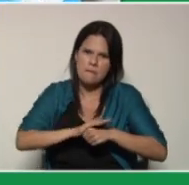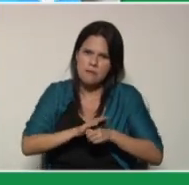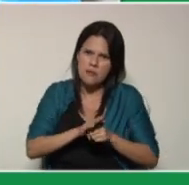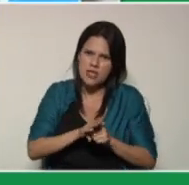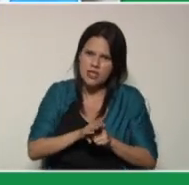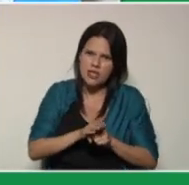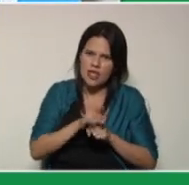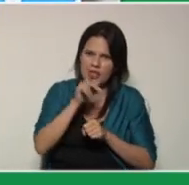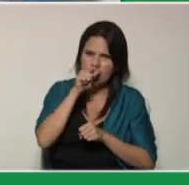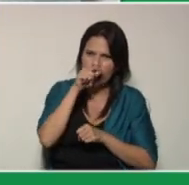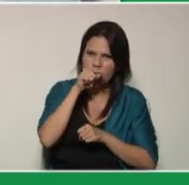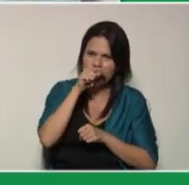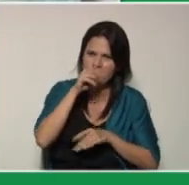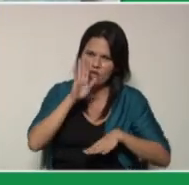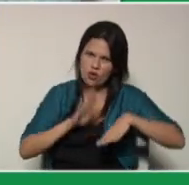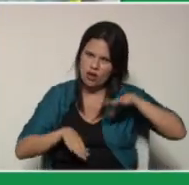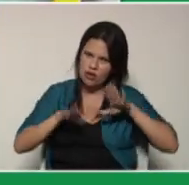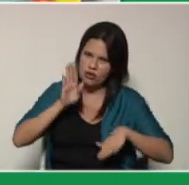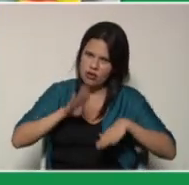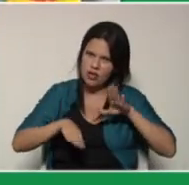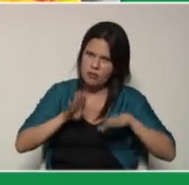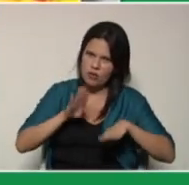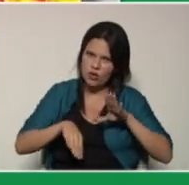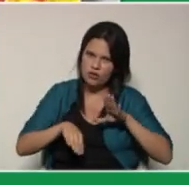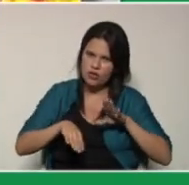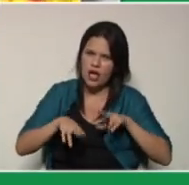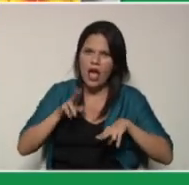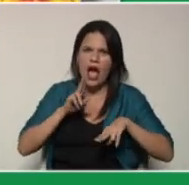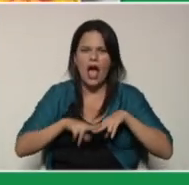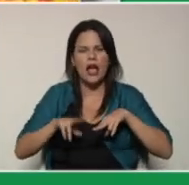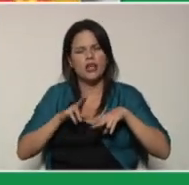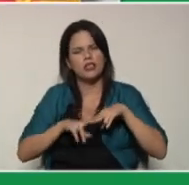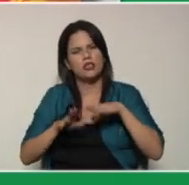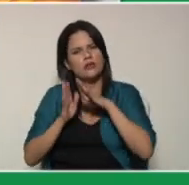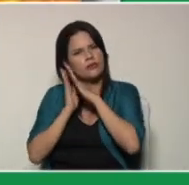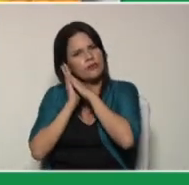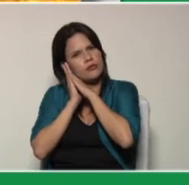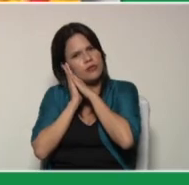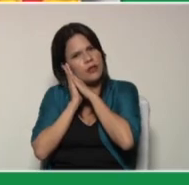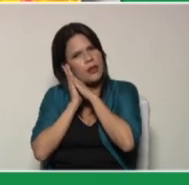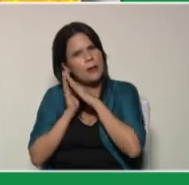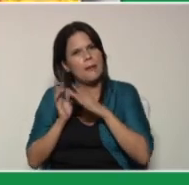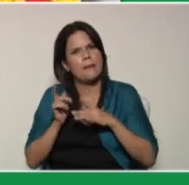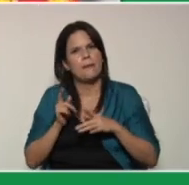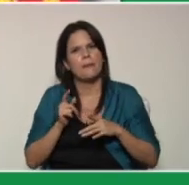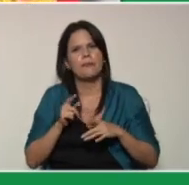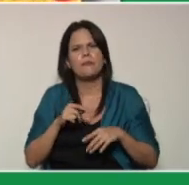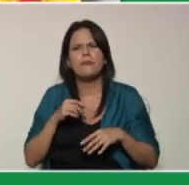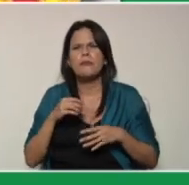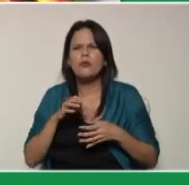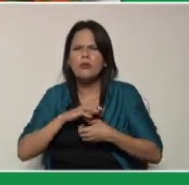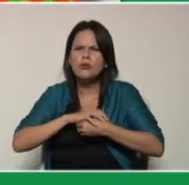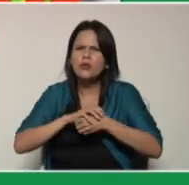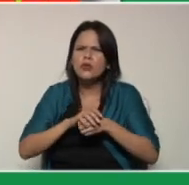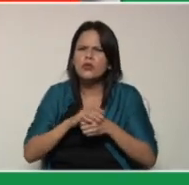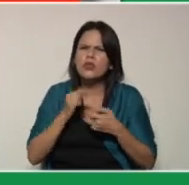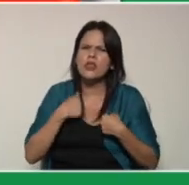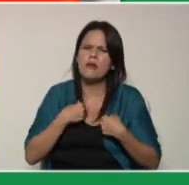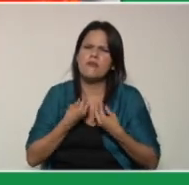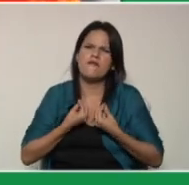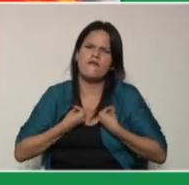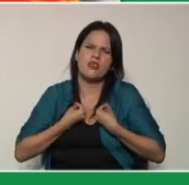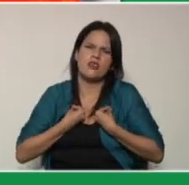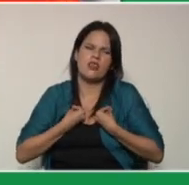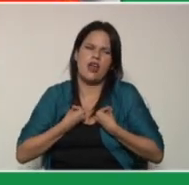tocando tambor, caminos de hormigas, perolitos de mi vida, al